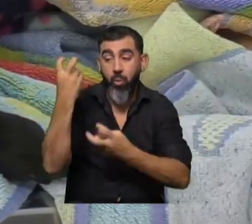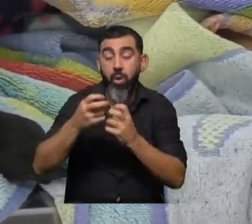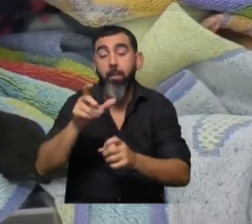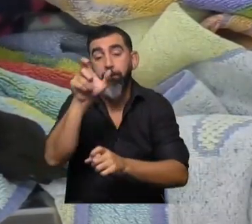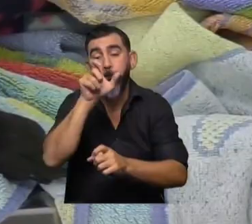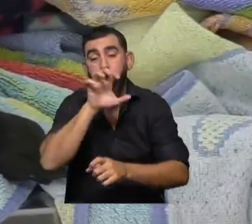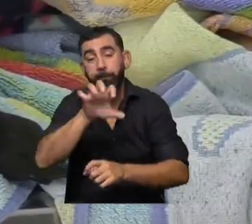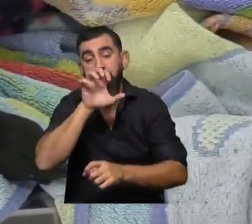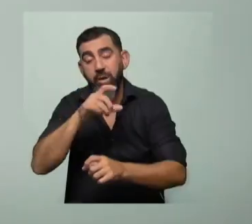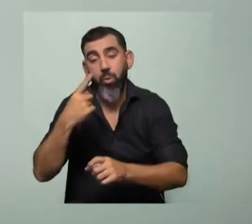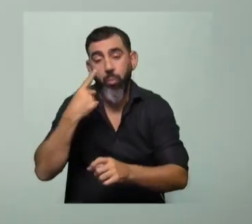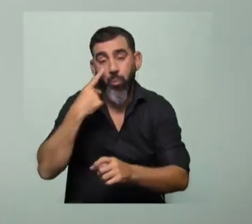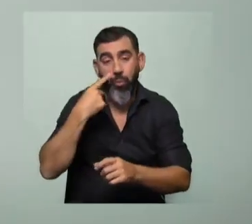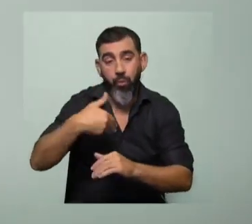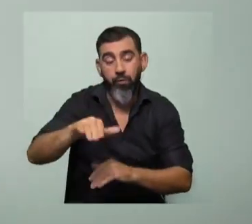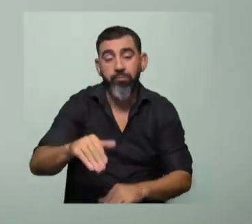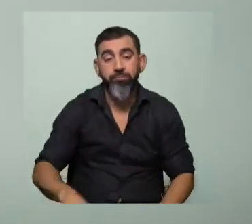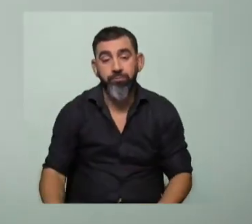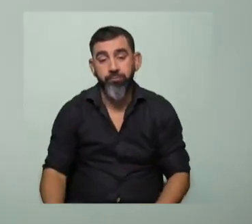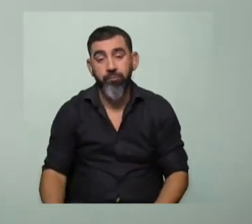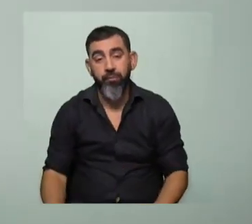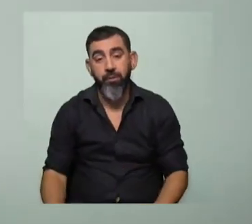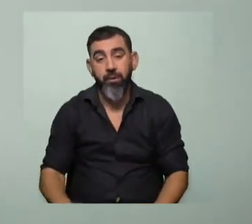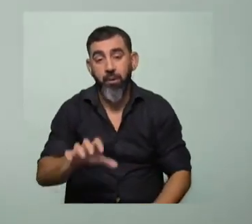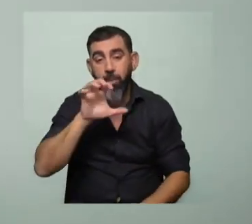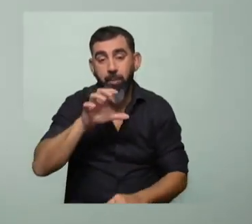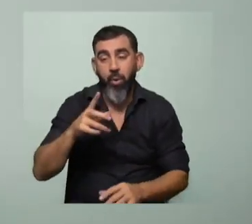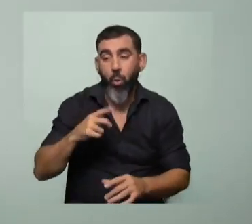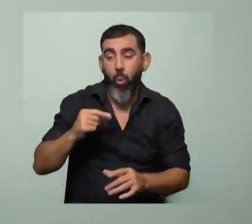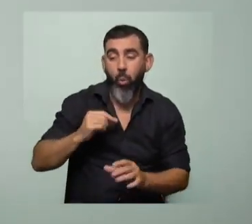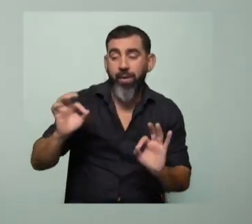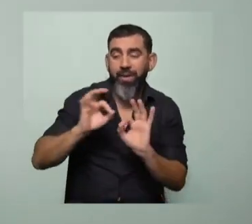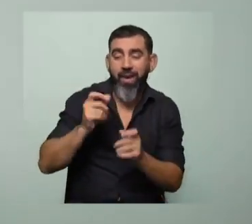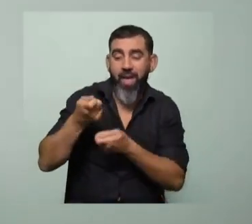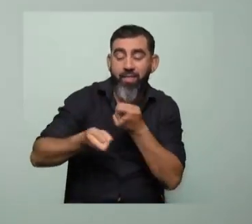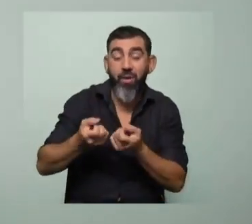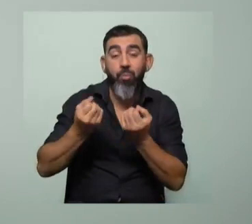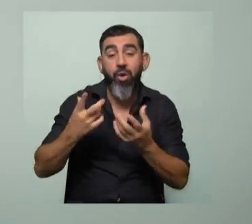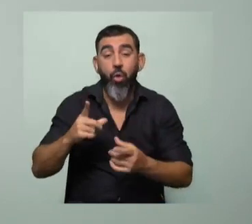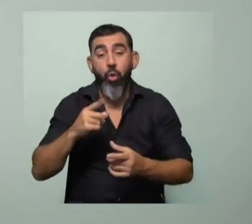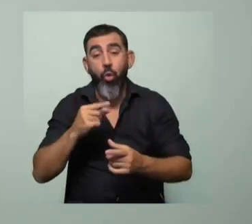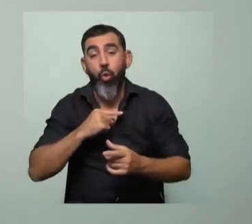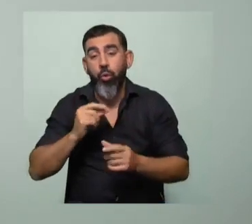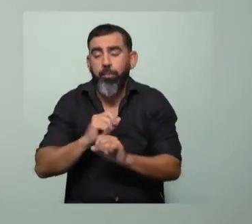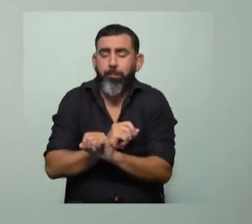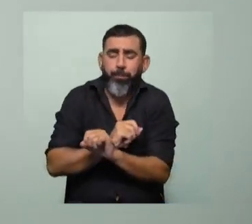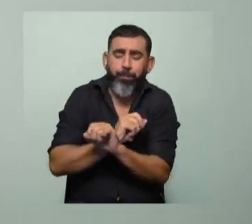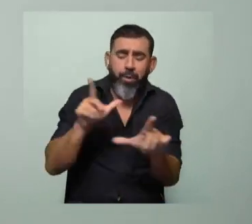pacientes para el experimento. Entonces, bueno, son pacientes que no se les infringe ningún dolor porque el modelo de dolor crónico es muy